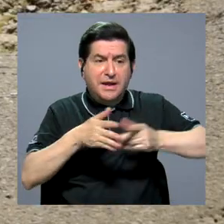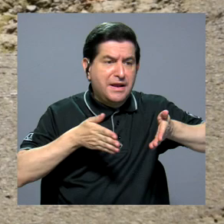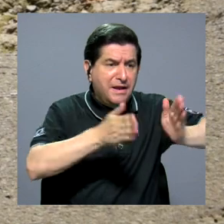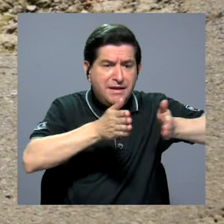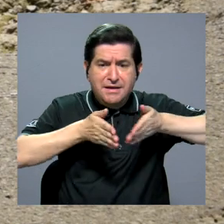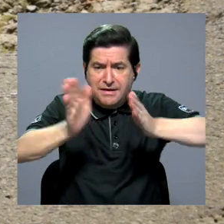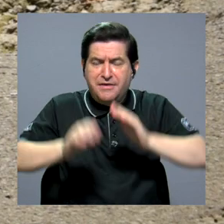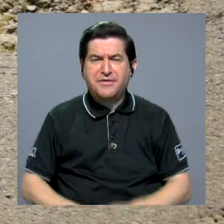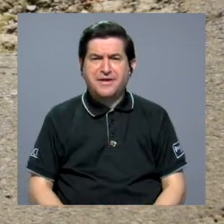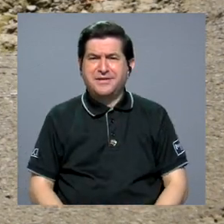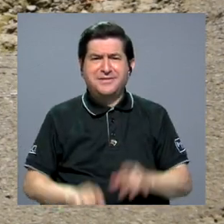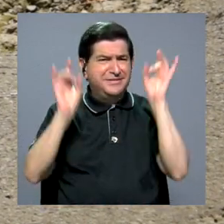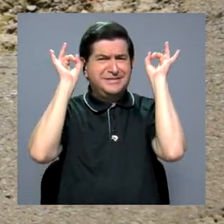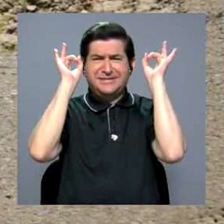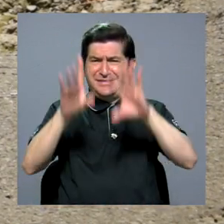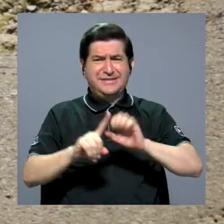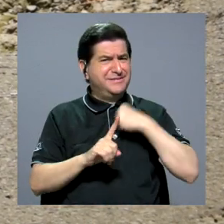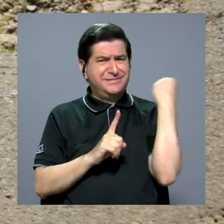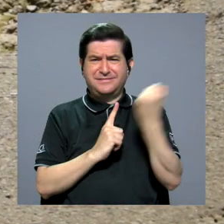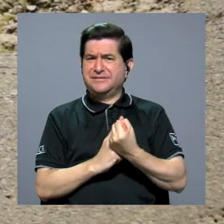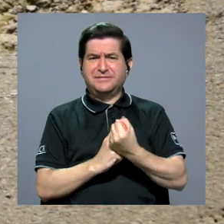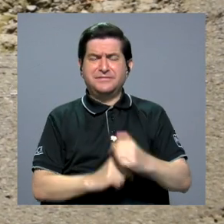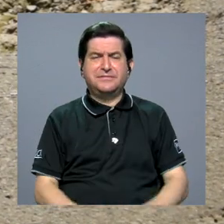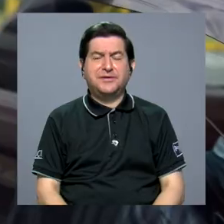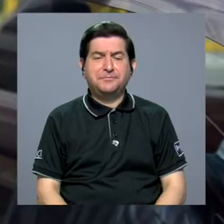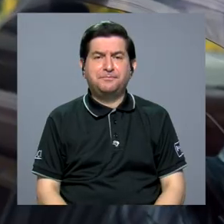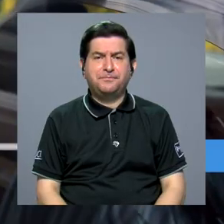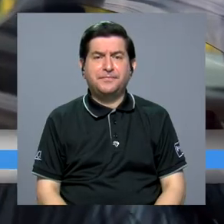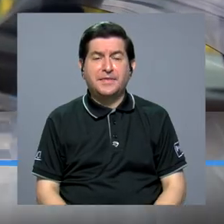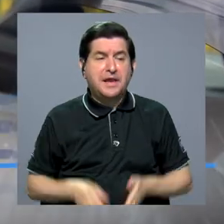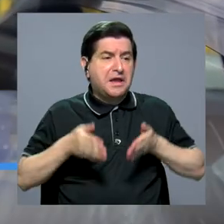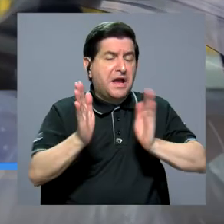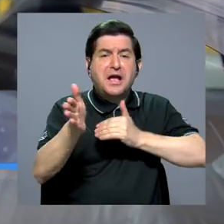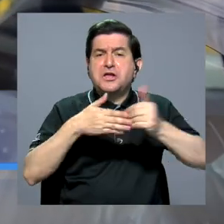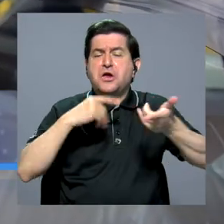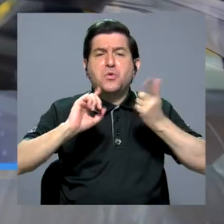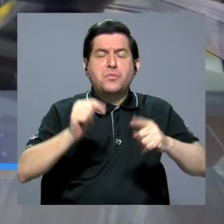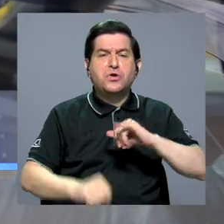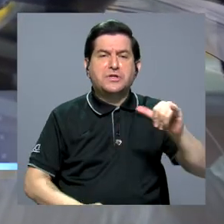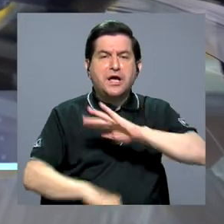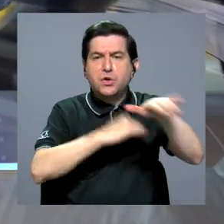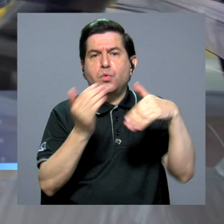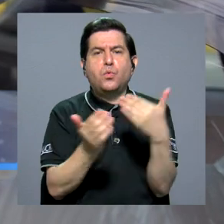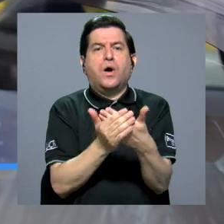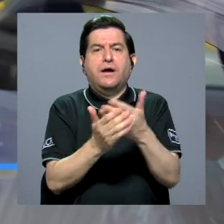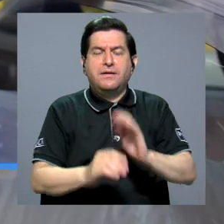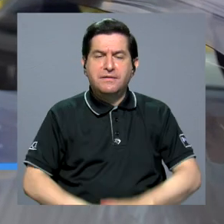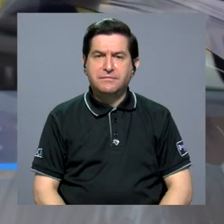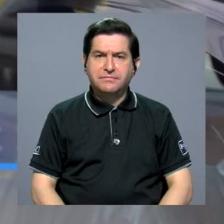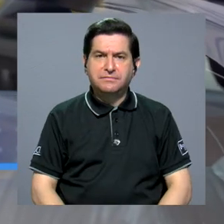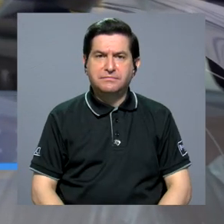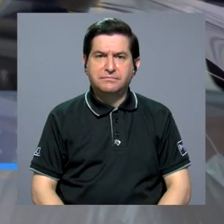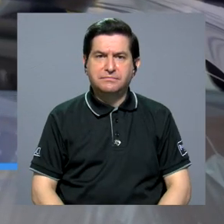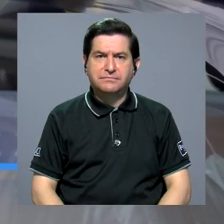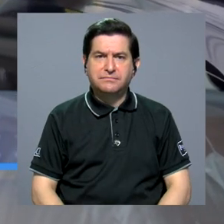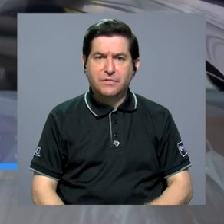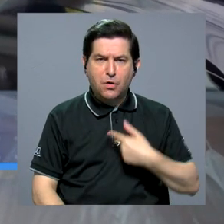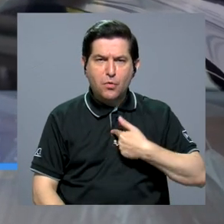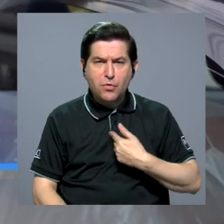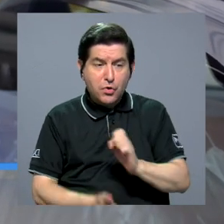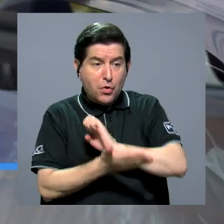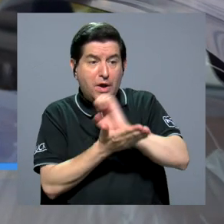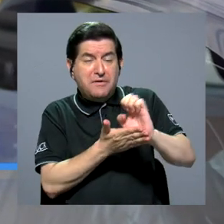calles, está horrible la situación. De cualquier ruta que lo lleven a uno, todo lo mismo, tiene que